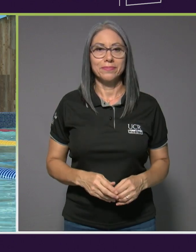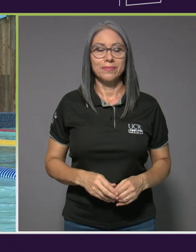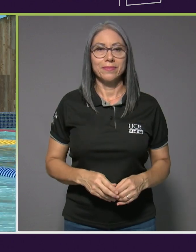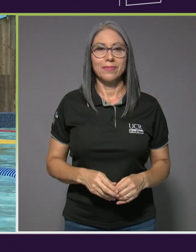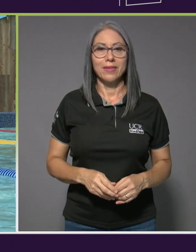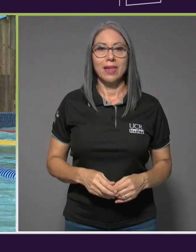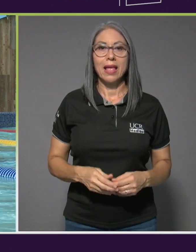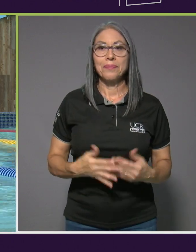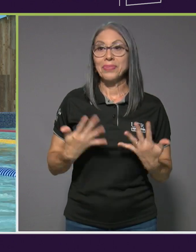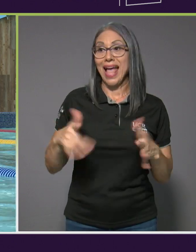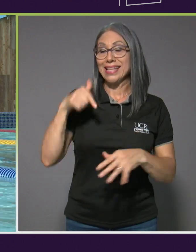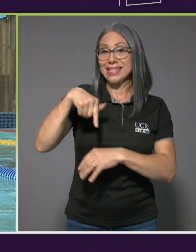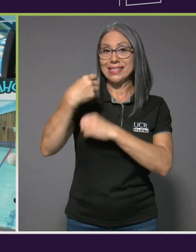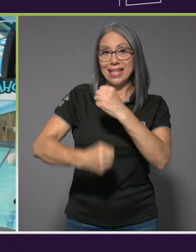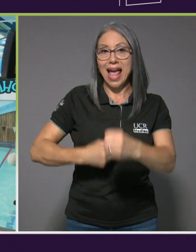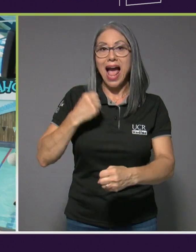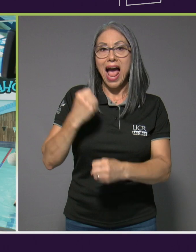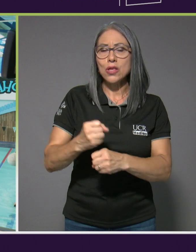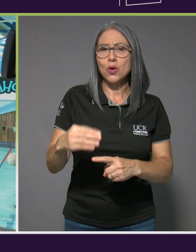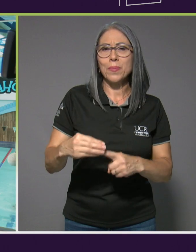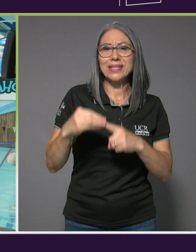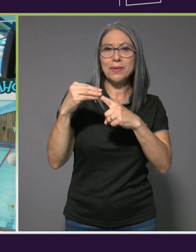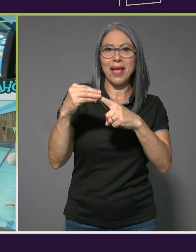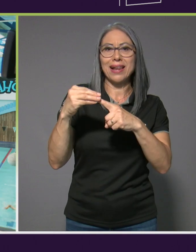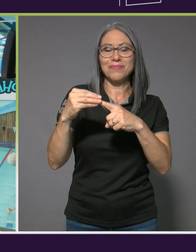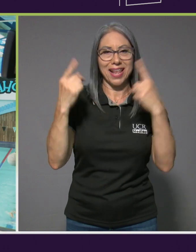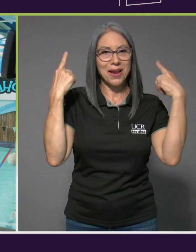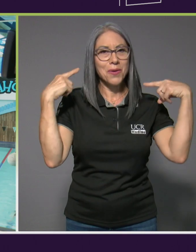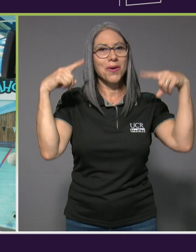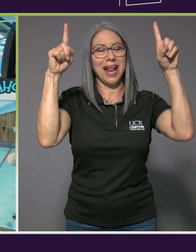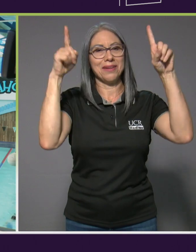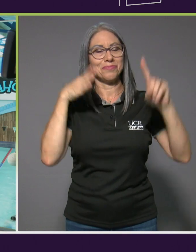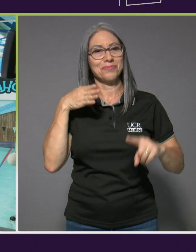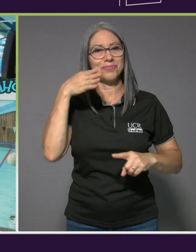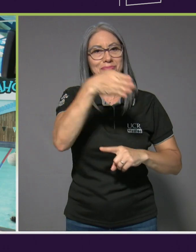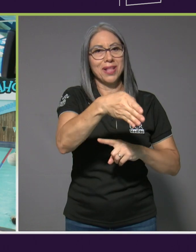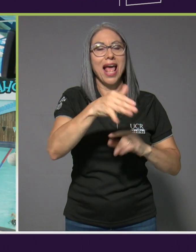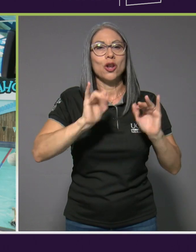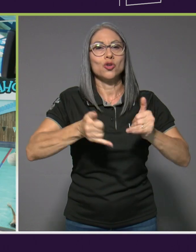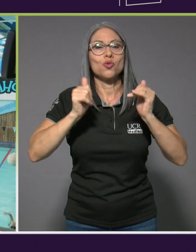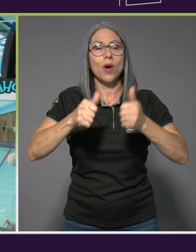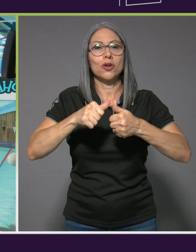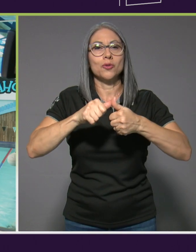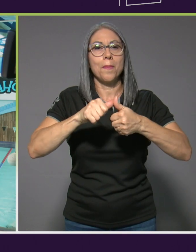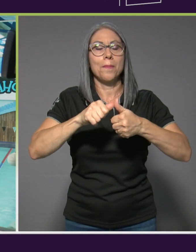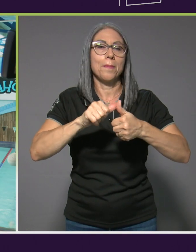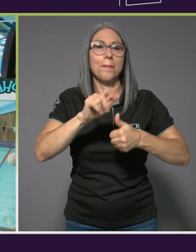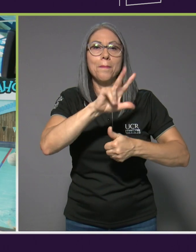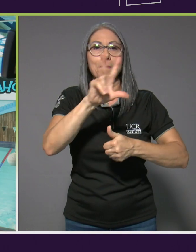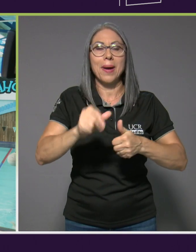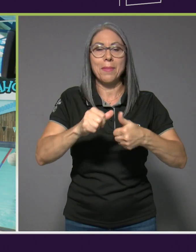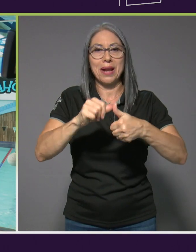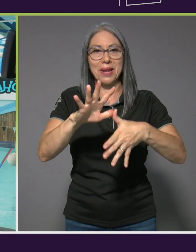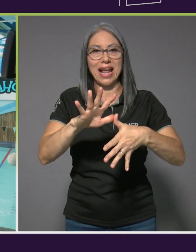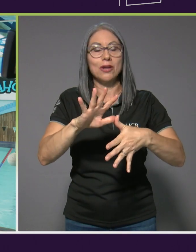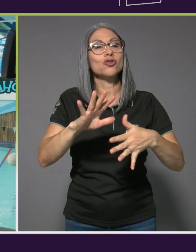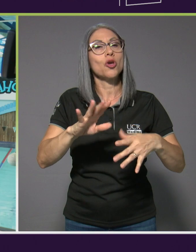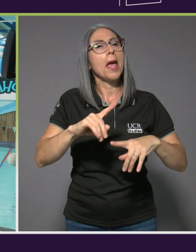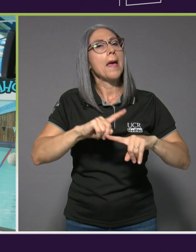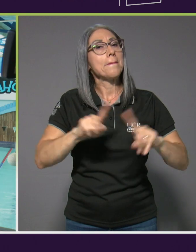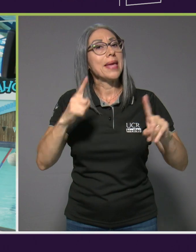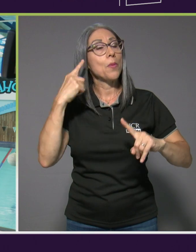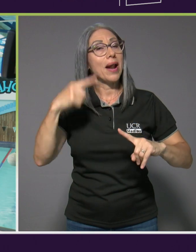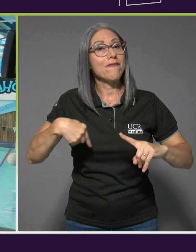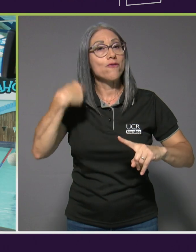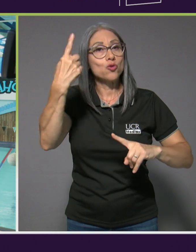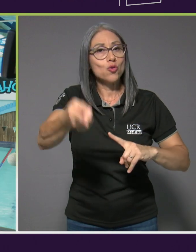Este año lo primordial era llegar a los Juegos para Panamericanos. Y ya a futuro sí quiero tener la oportunidad de por